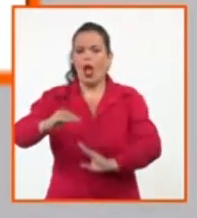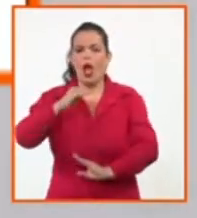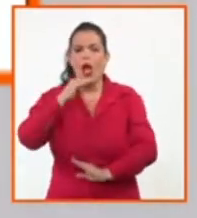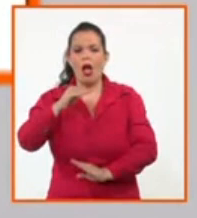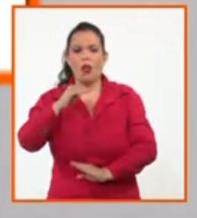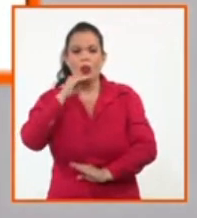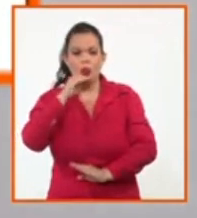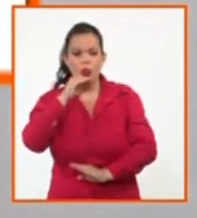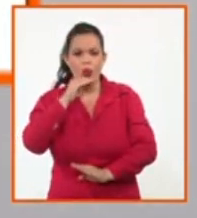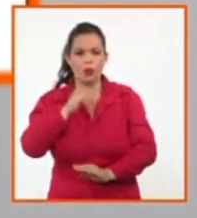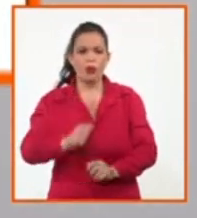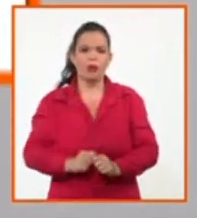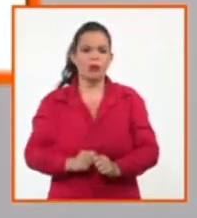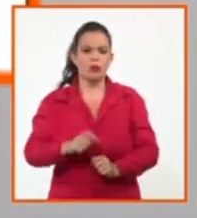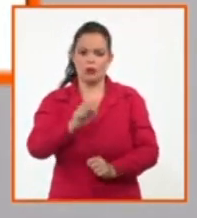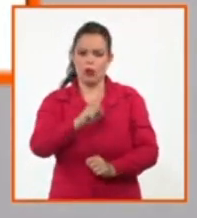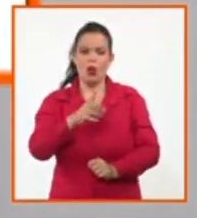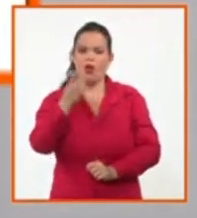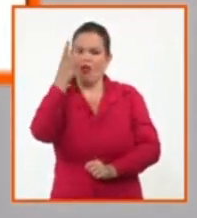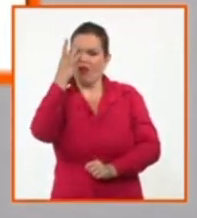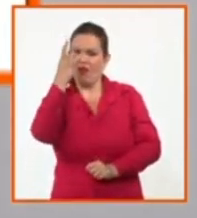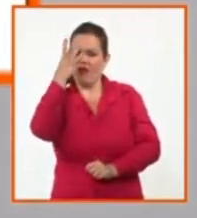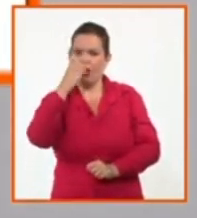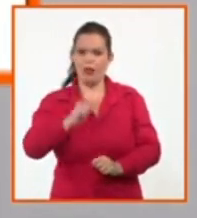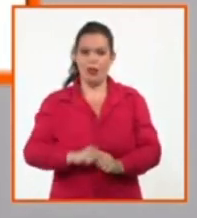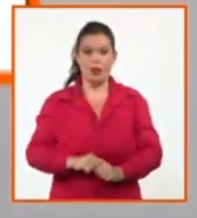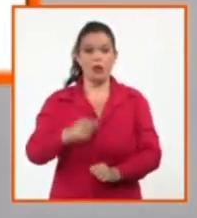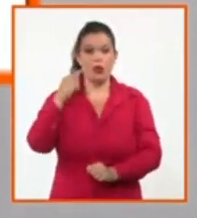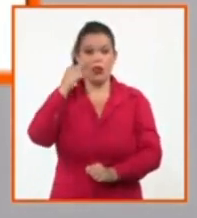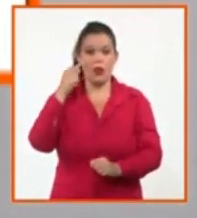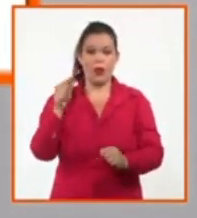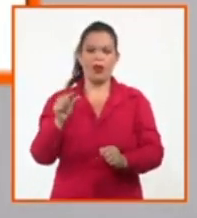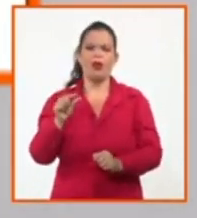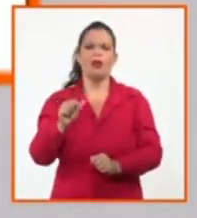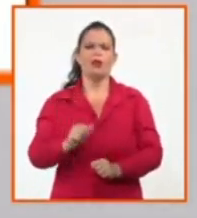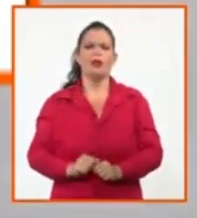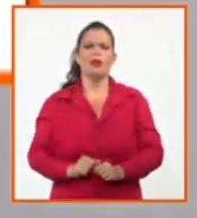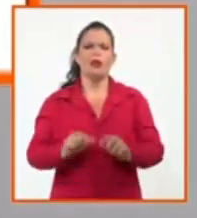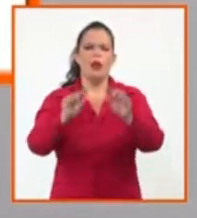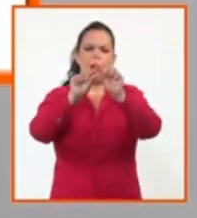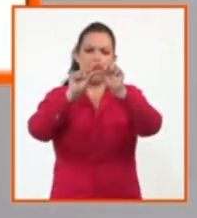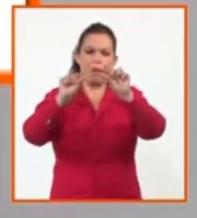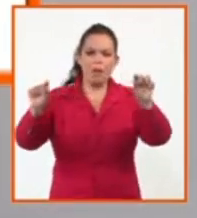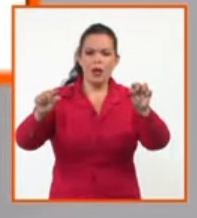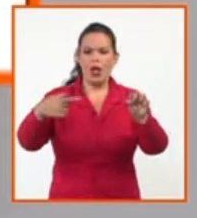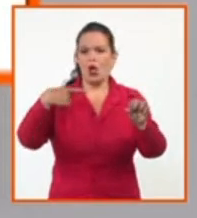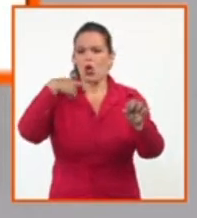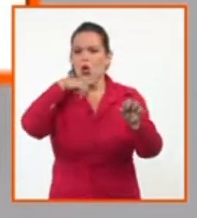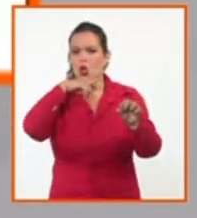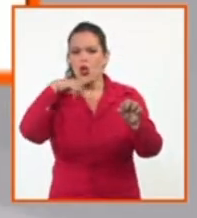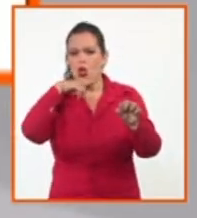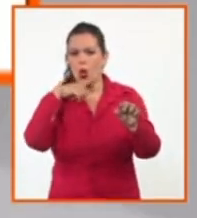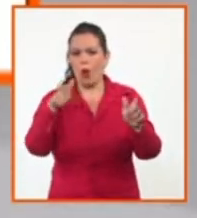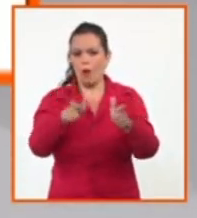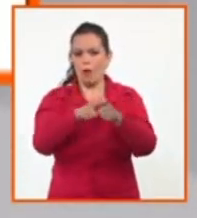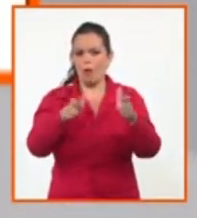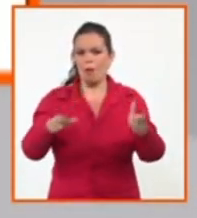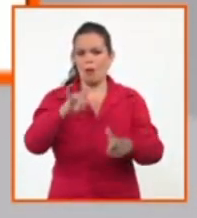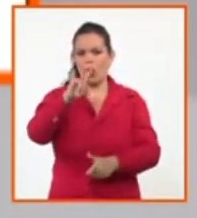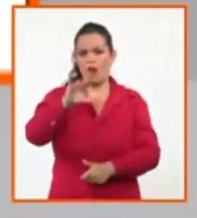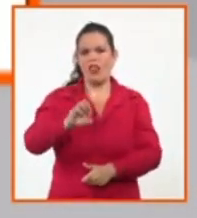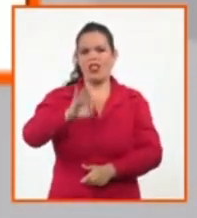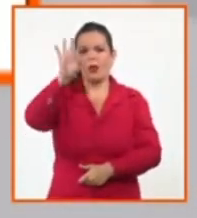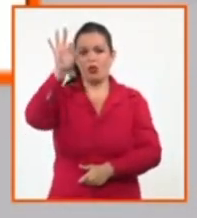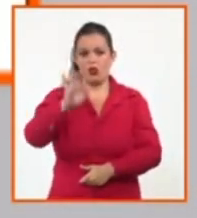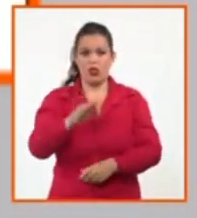en rojo. Como ustedes ven, en rojo ahí están, más del 90% de los individuos, quiere decir que